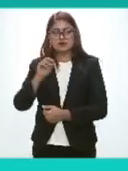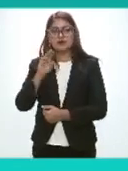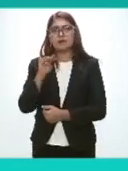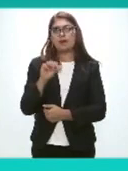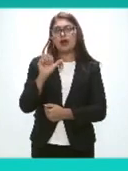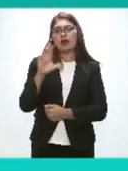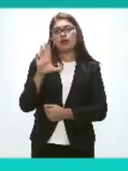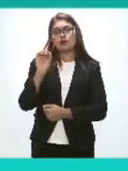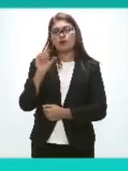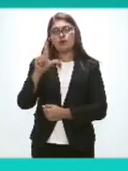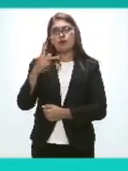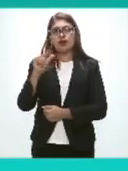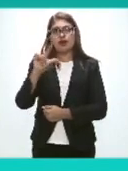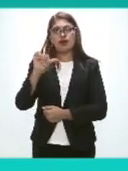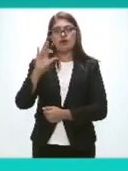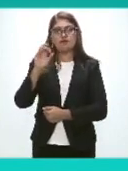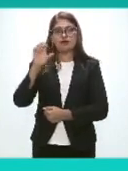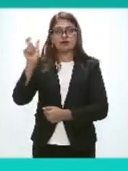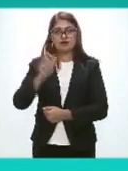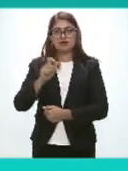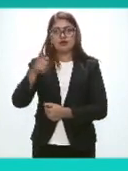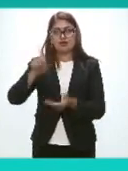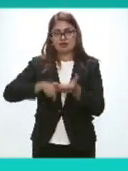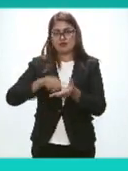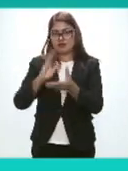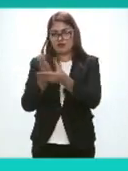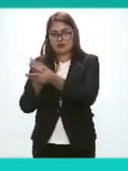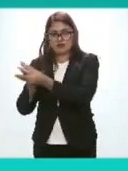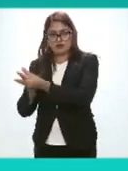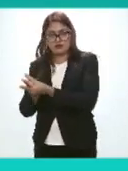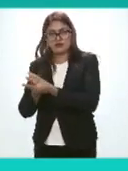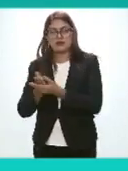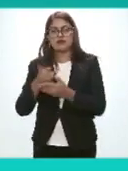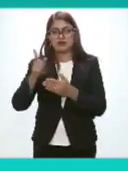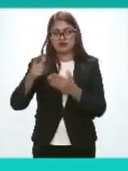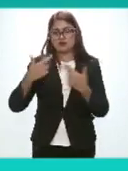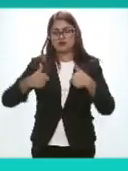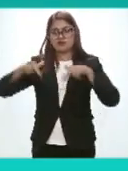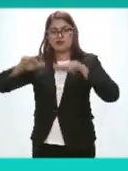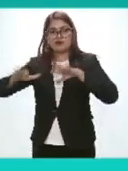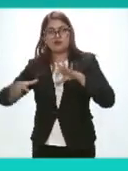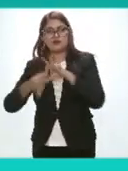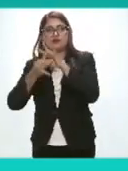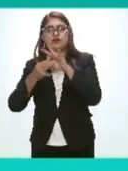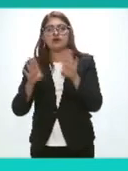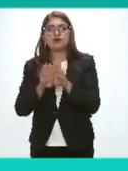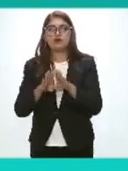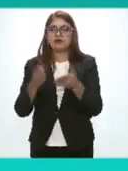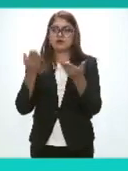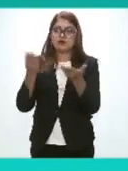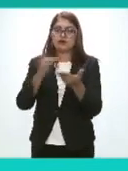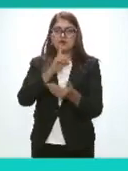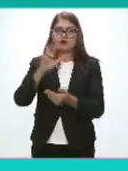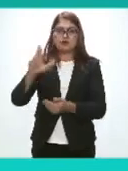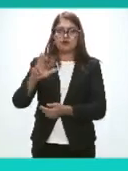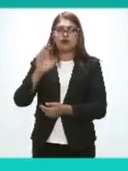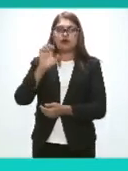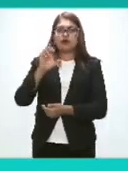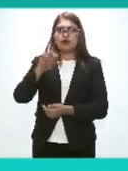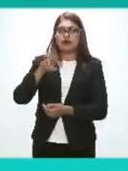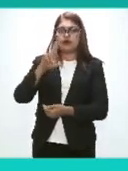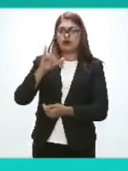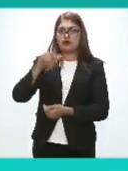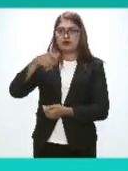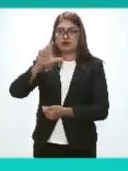Asuntos Jurídicos y Archivísticos Con la representación del doctor Enrique Ruiz Abreu Director